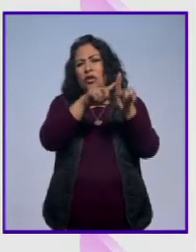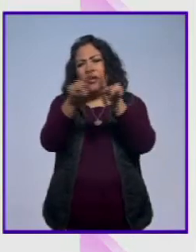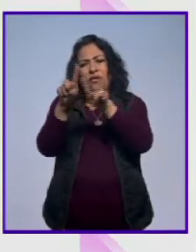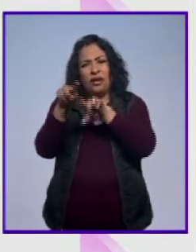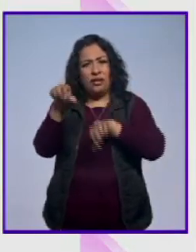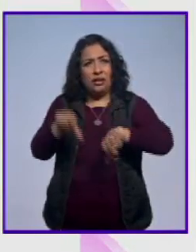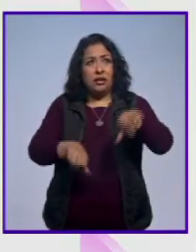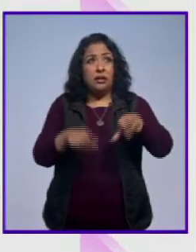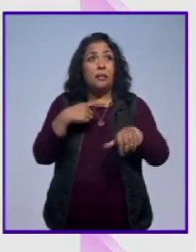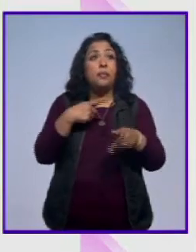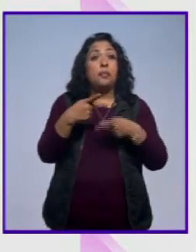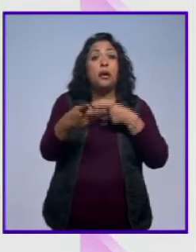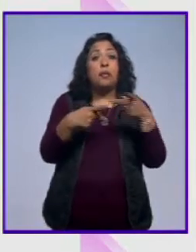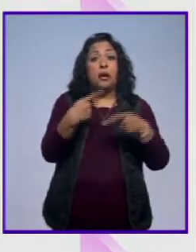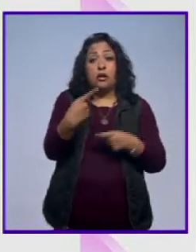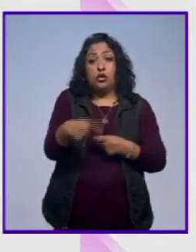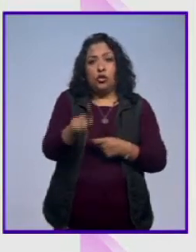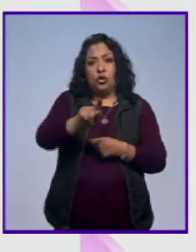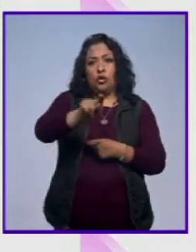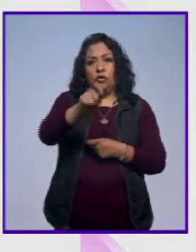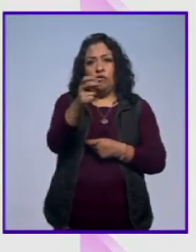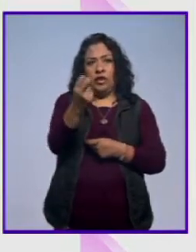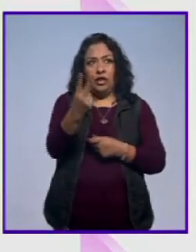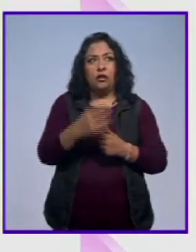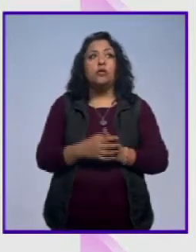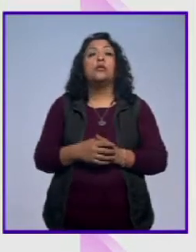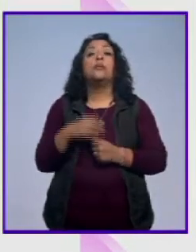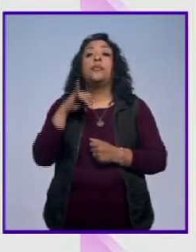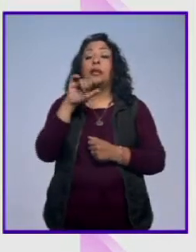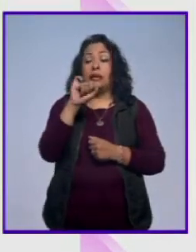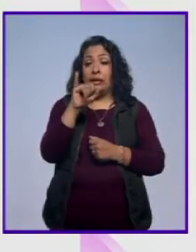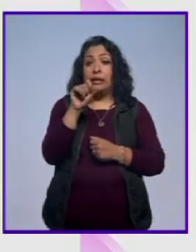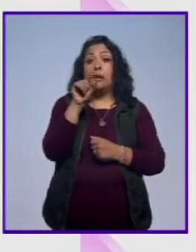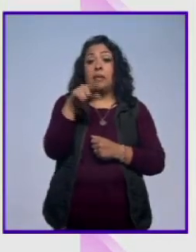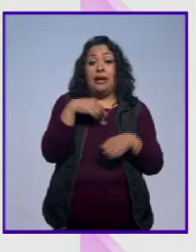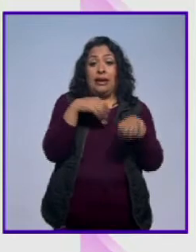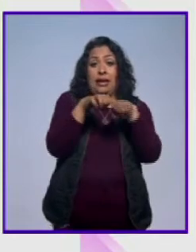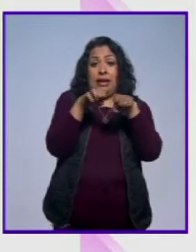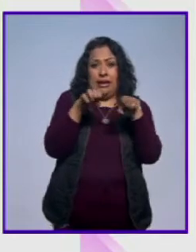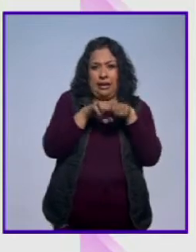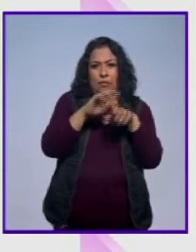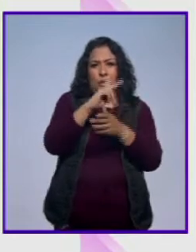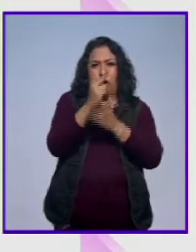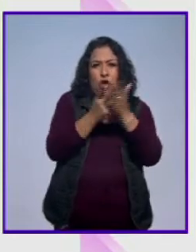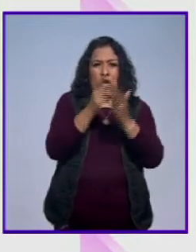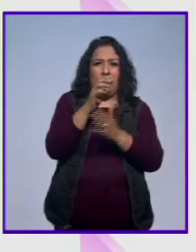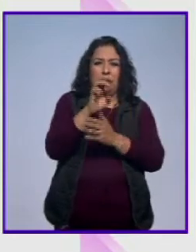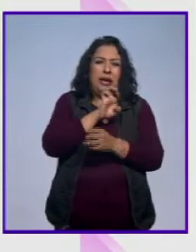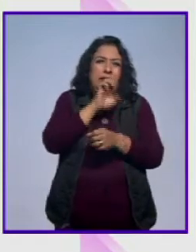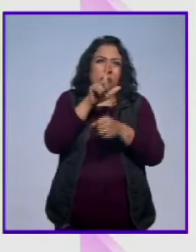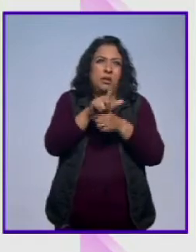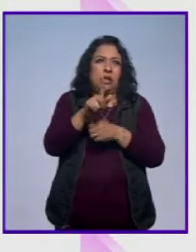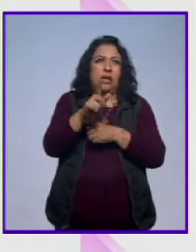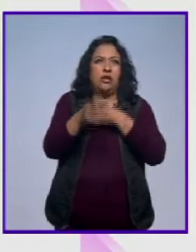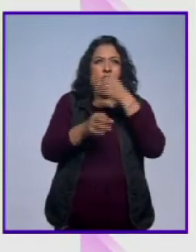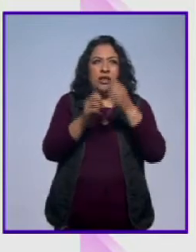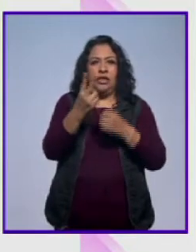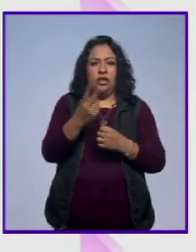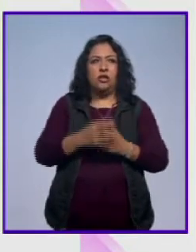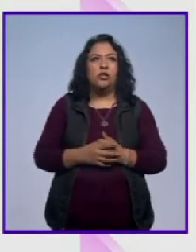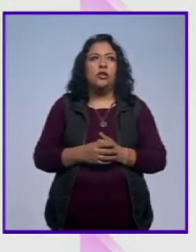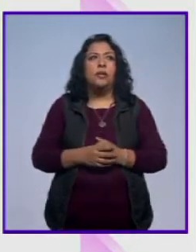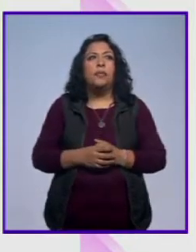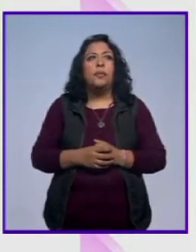y lo que tenemos preparado también en Canal 22. En Canal 22 también el equipo de programas especiales de Noticias 22 preparó